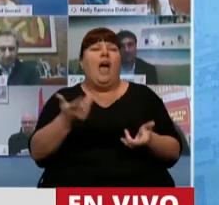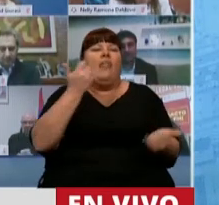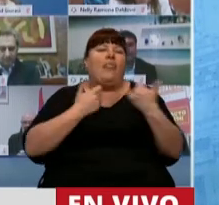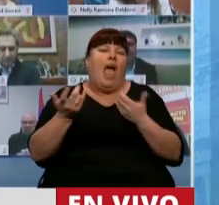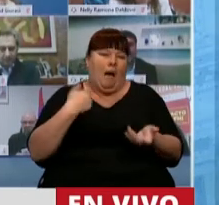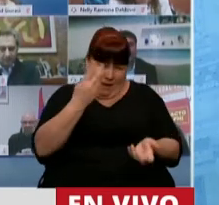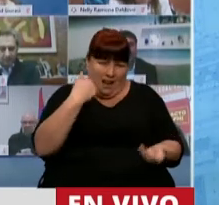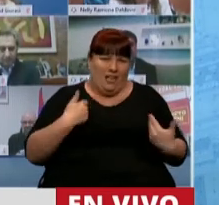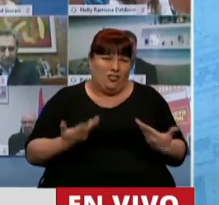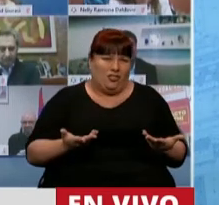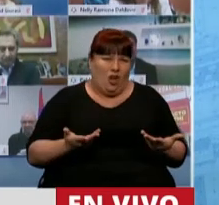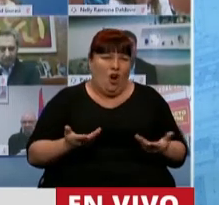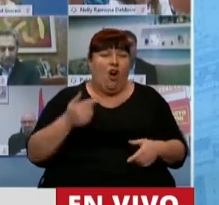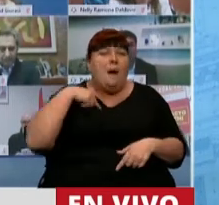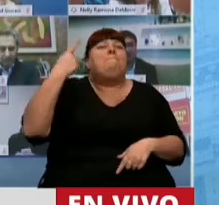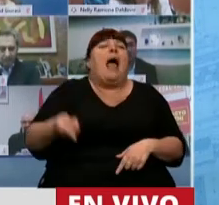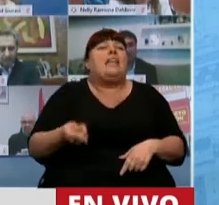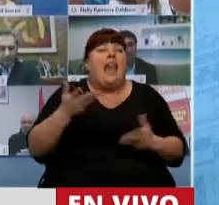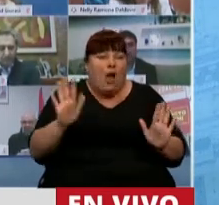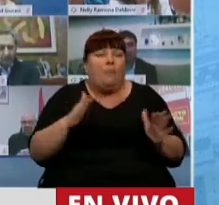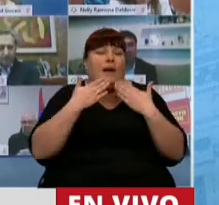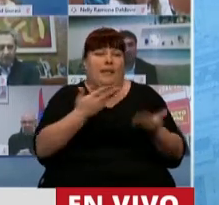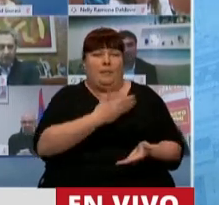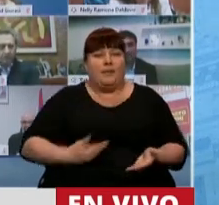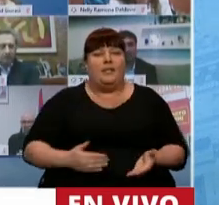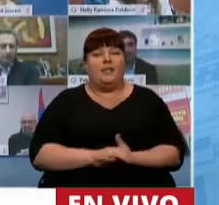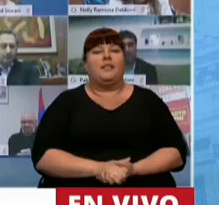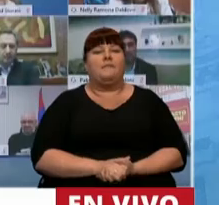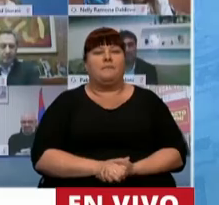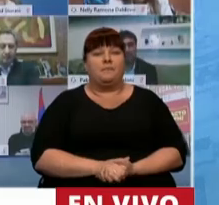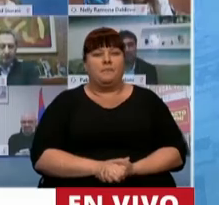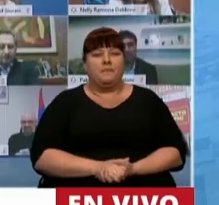Díganme que no tengo razón haciendo eso mañana. Gracias, señor Presidente.